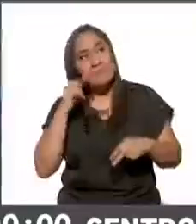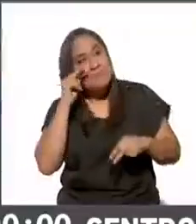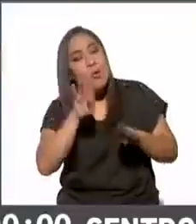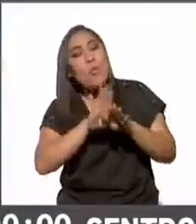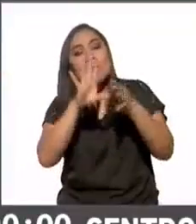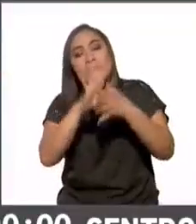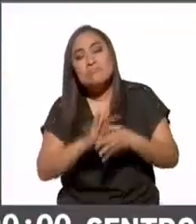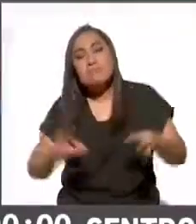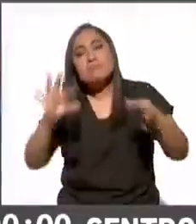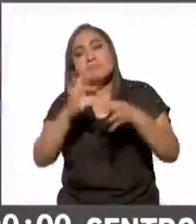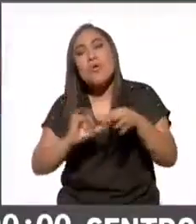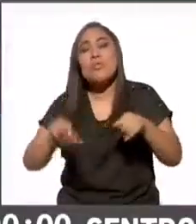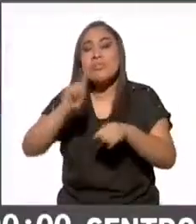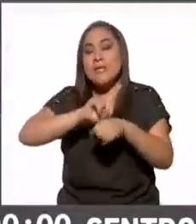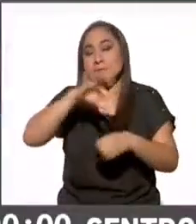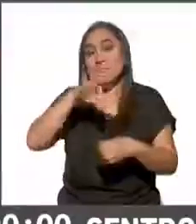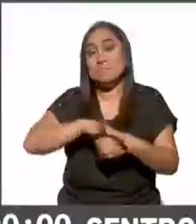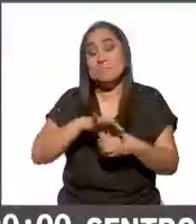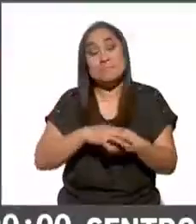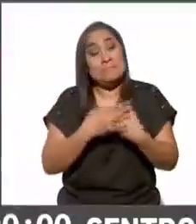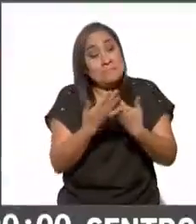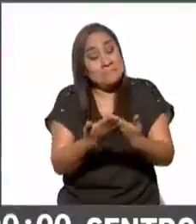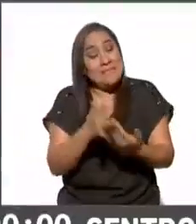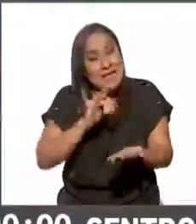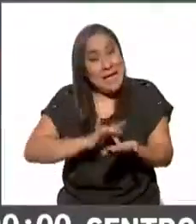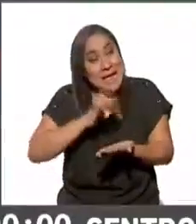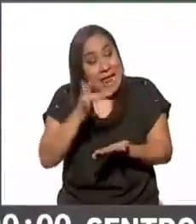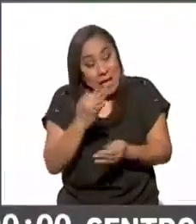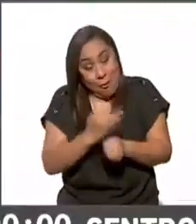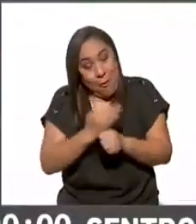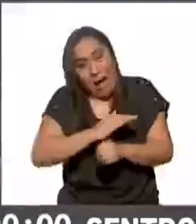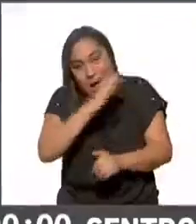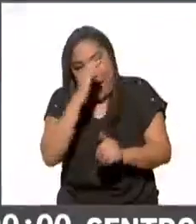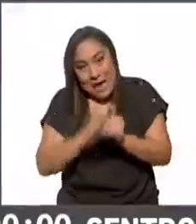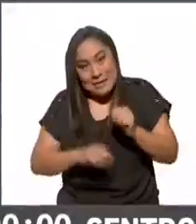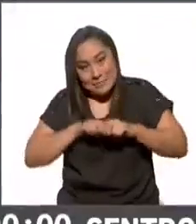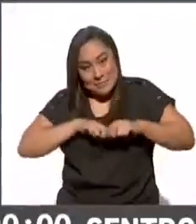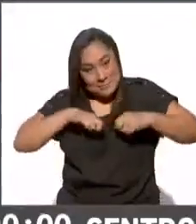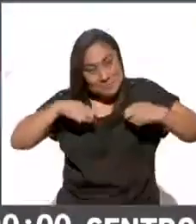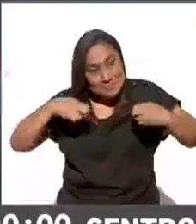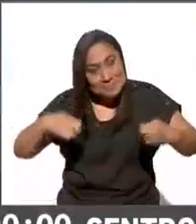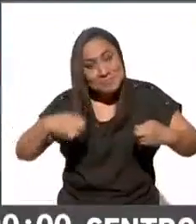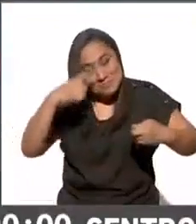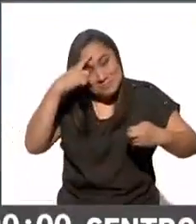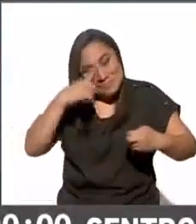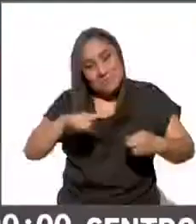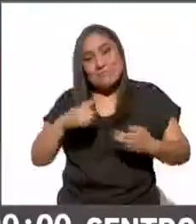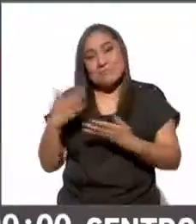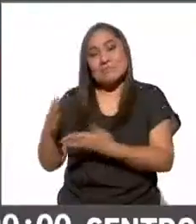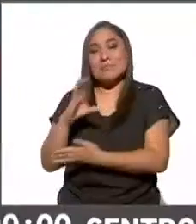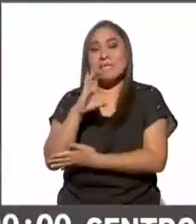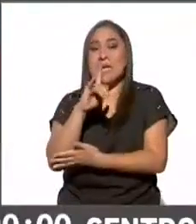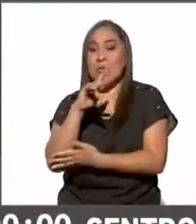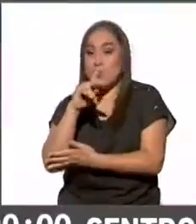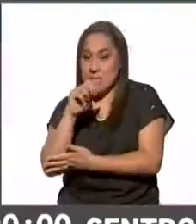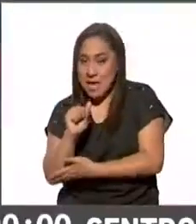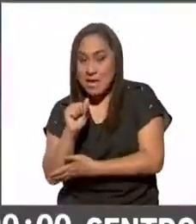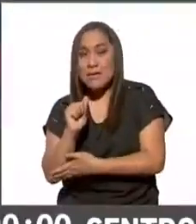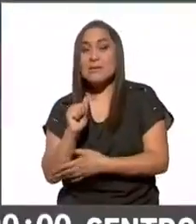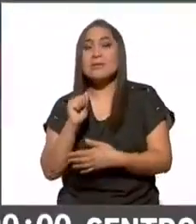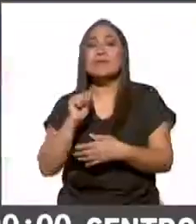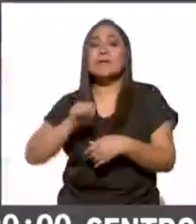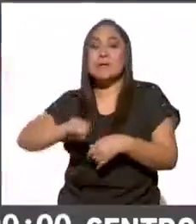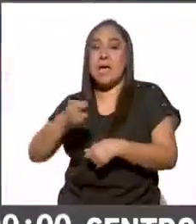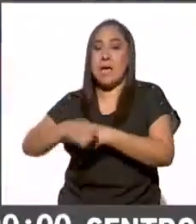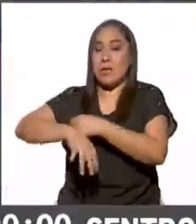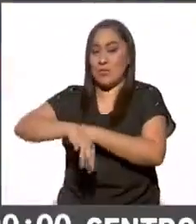entonces les quiero agradecer a quienes cerramos esta mesa quienes cerramos esta transmisión que son Claudia Martínez del Cerro de canal